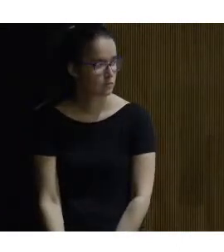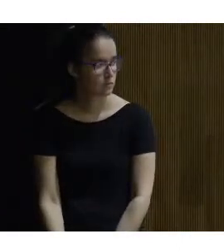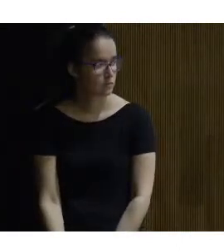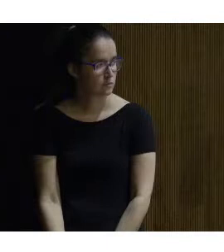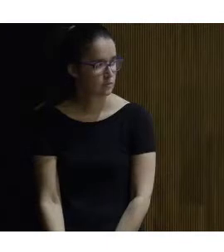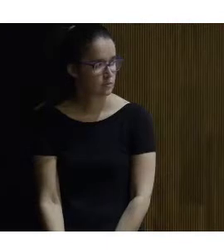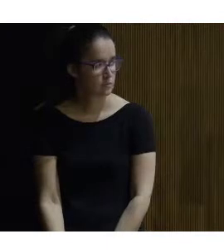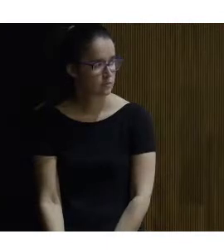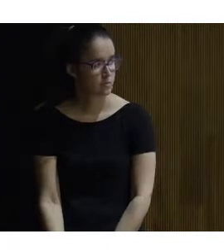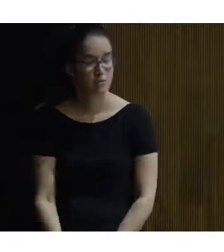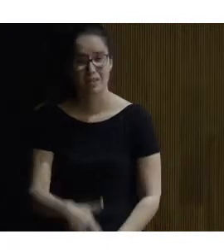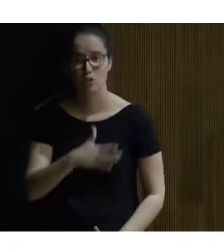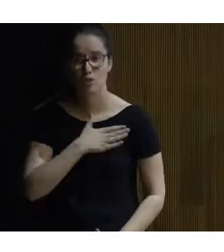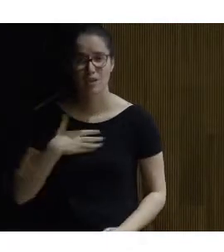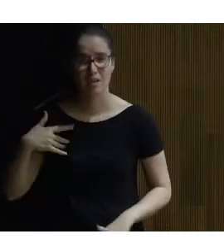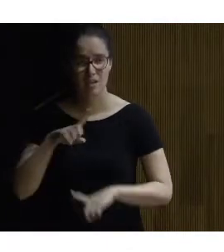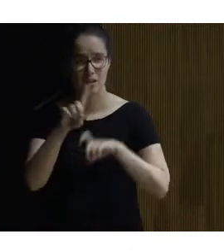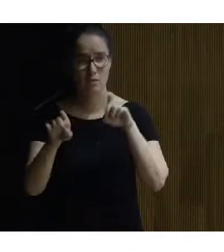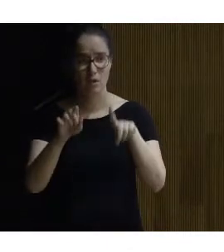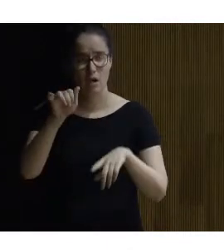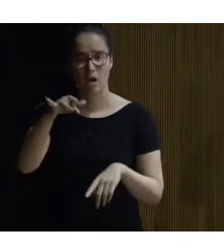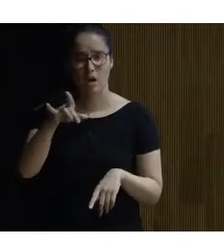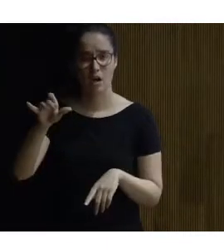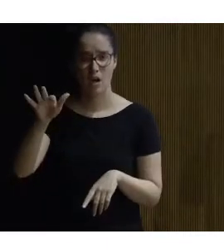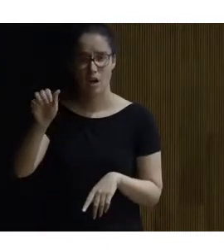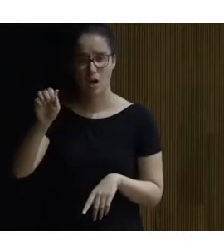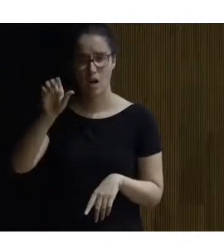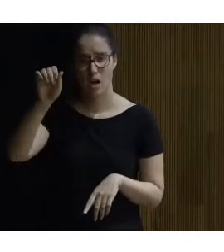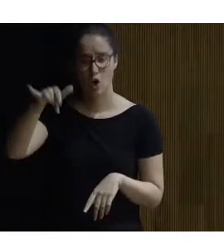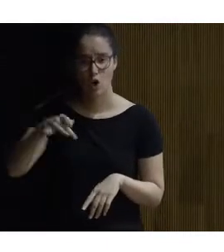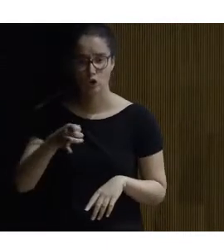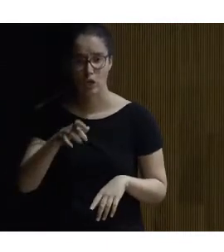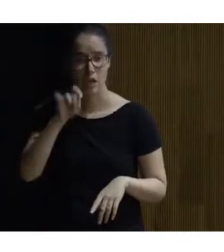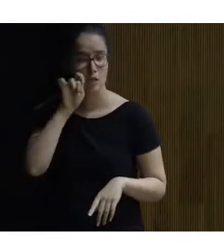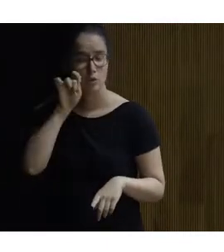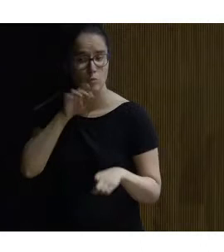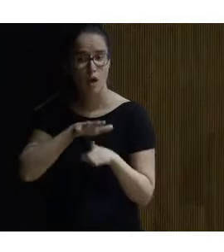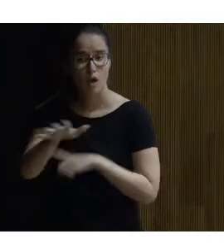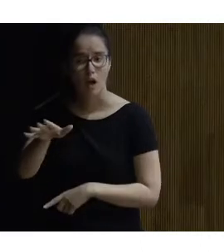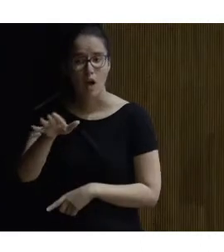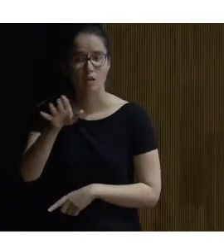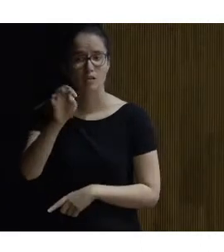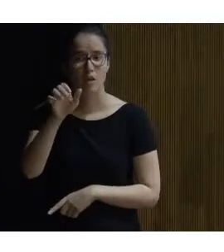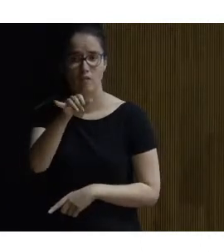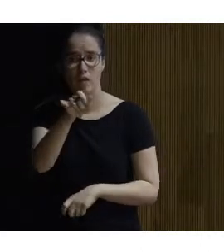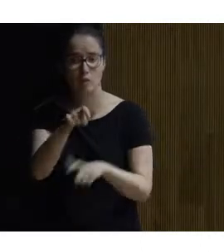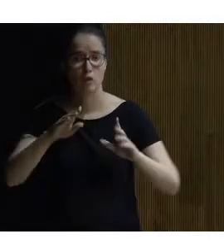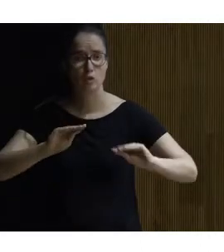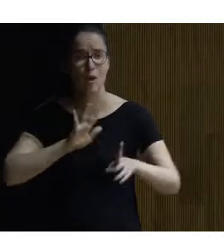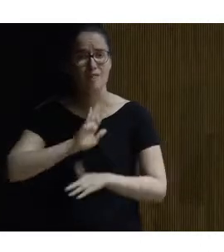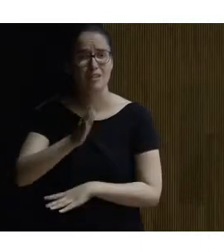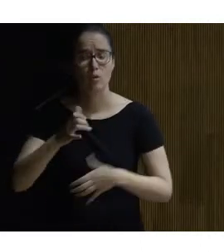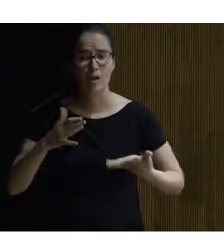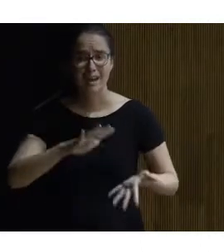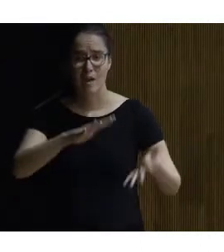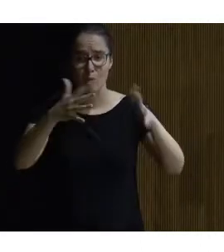Sí Yo quería preguntar al final rostro ¿cómo ha afectado el turismo a la población de Teberga y cómo ¿cuál es la